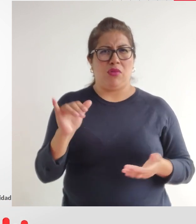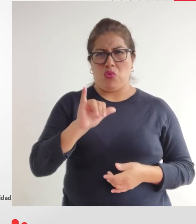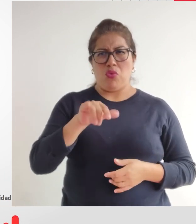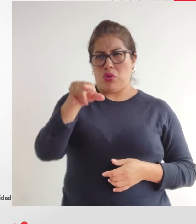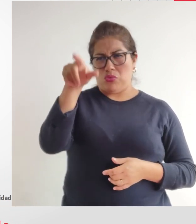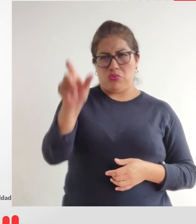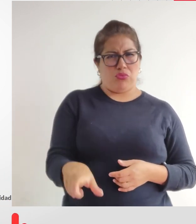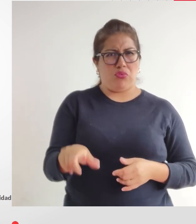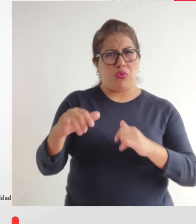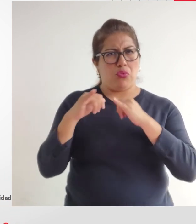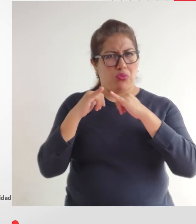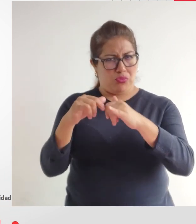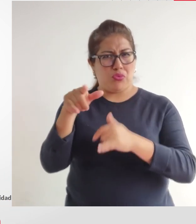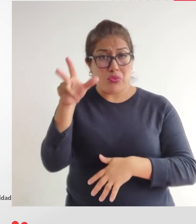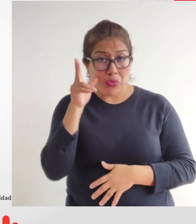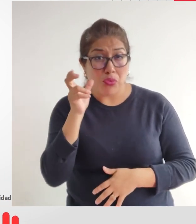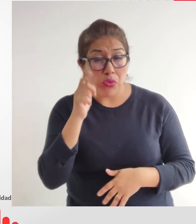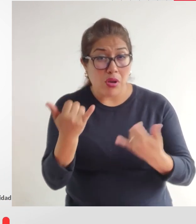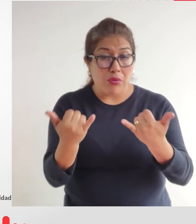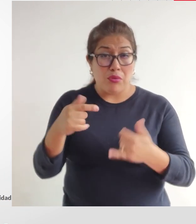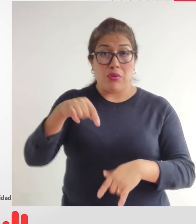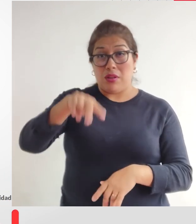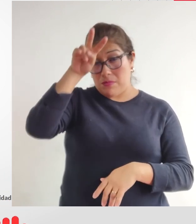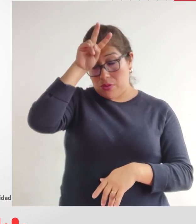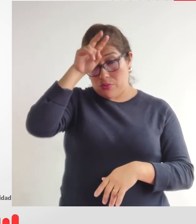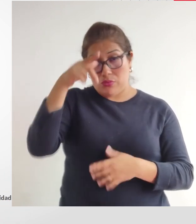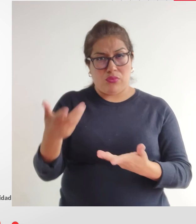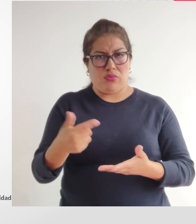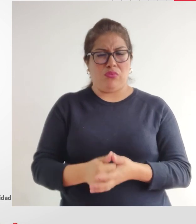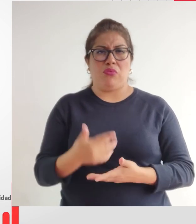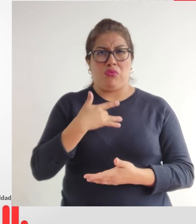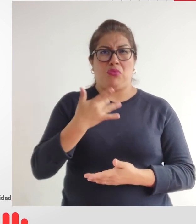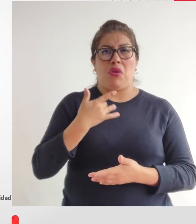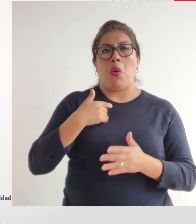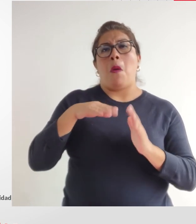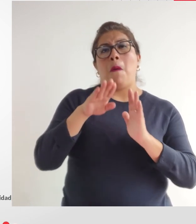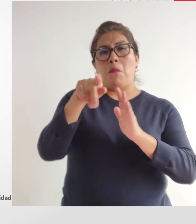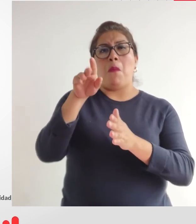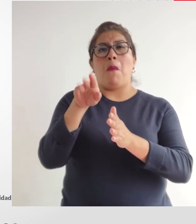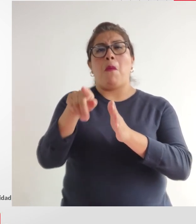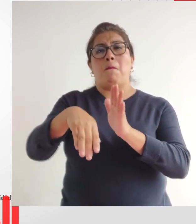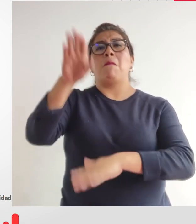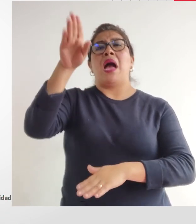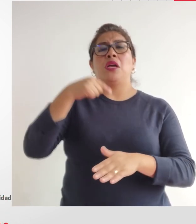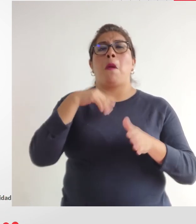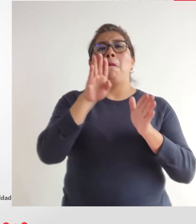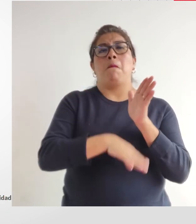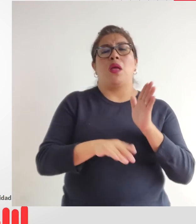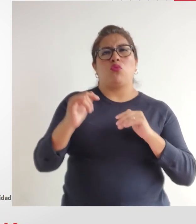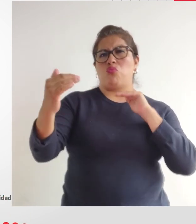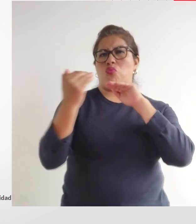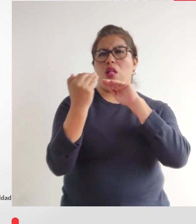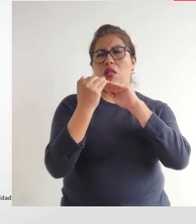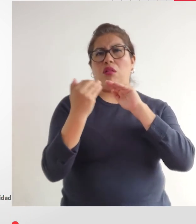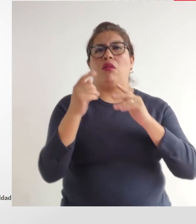igual que tú amigo oyente que me escuchas a nivel nacional no tengo ni menos ni más somos iguales